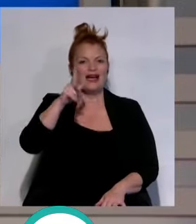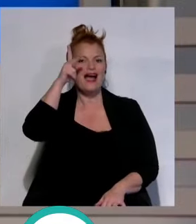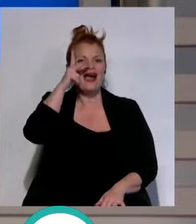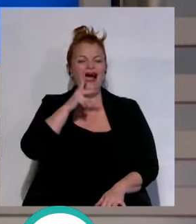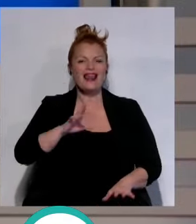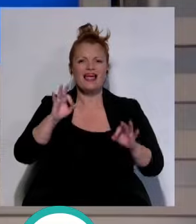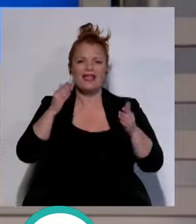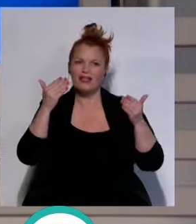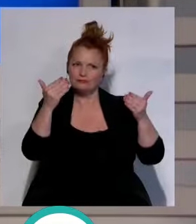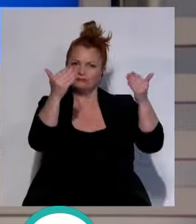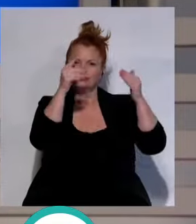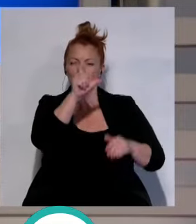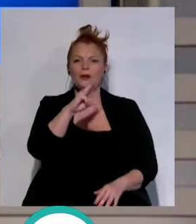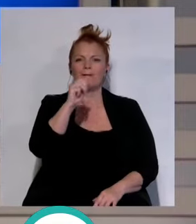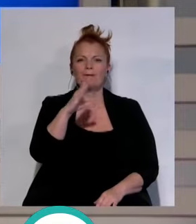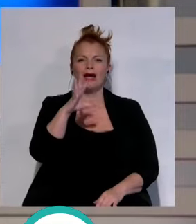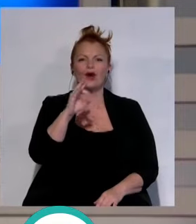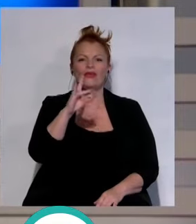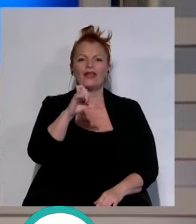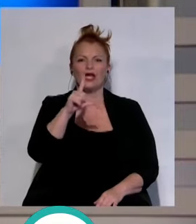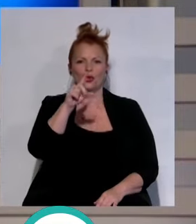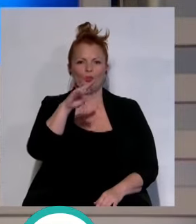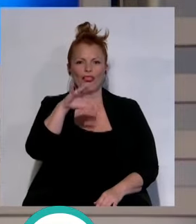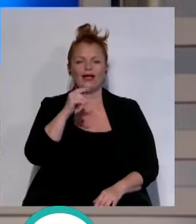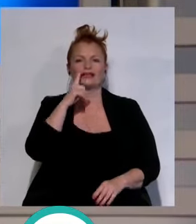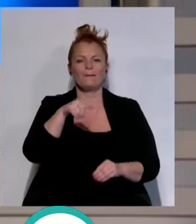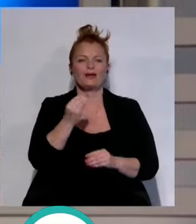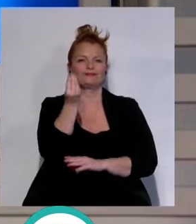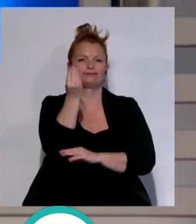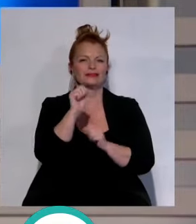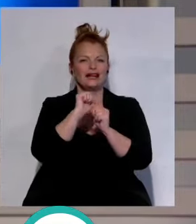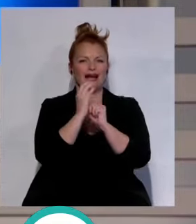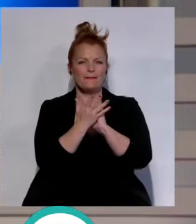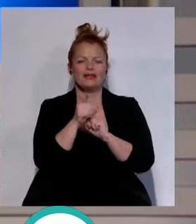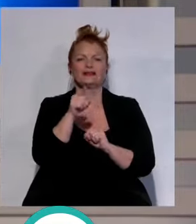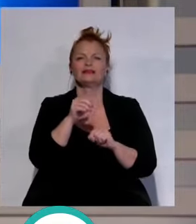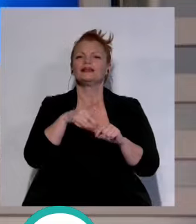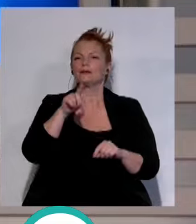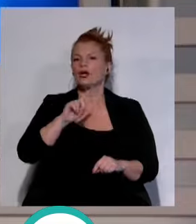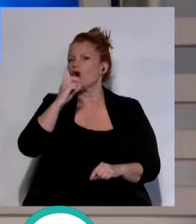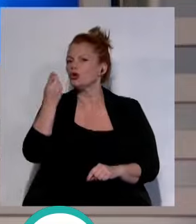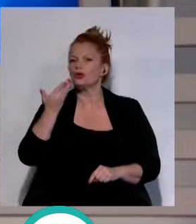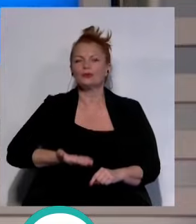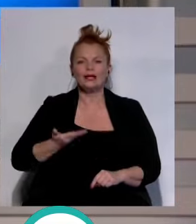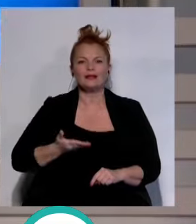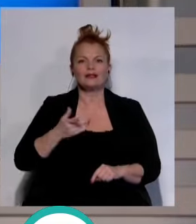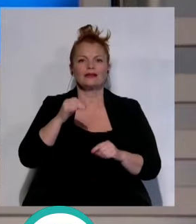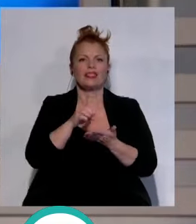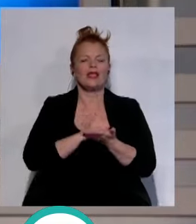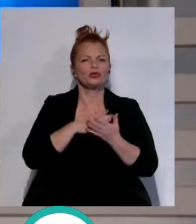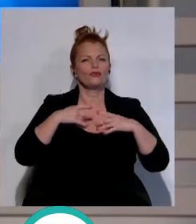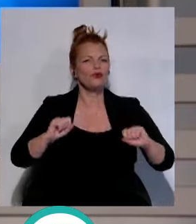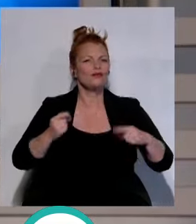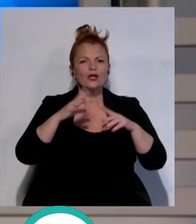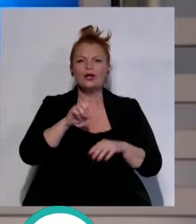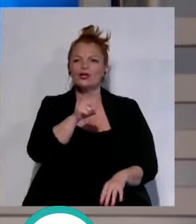a Paco de Lucía por parte de los Latin Grammys y también otras informaciones destacadas como los datos oficiales de